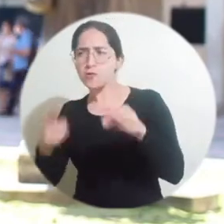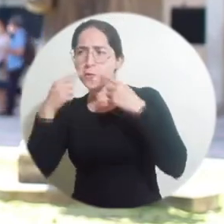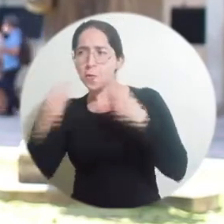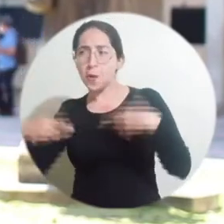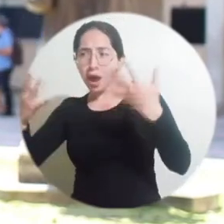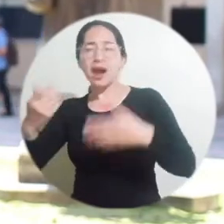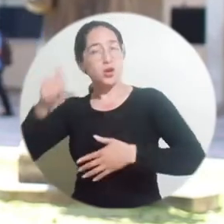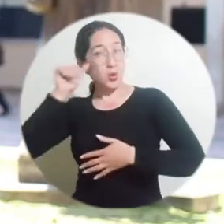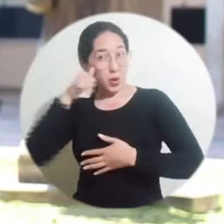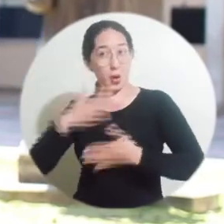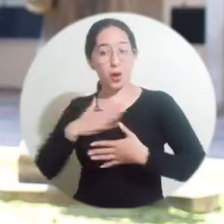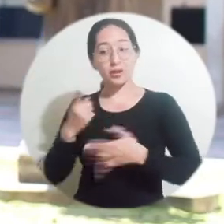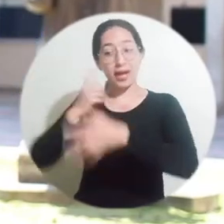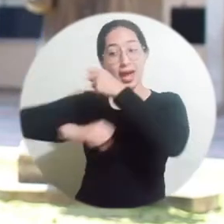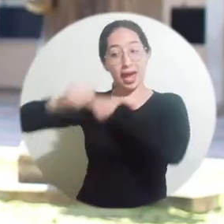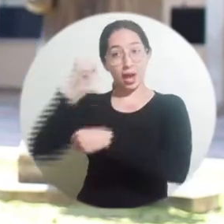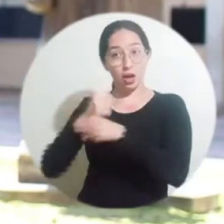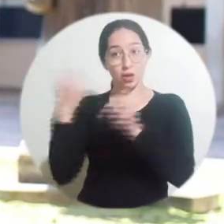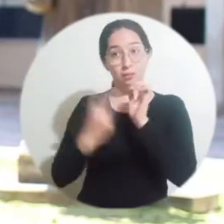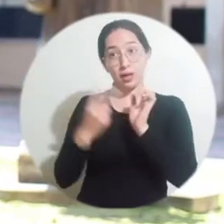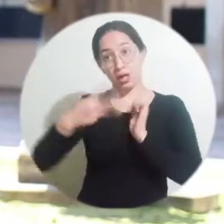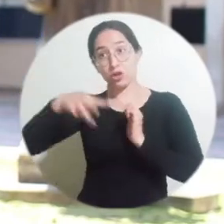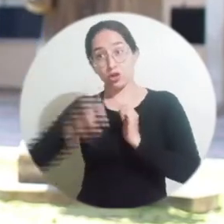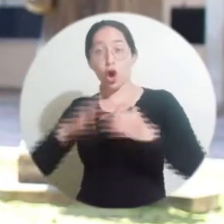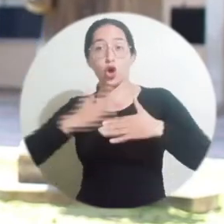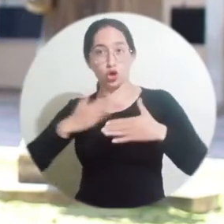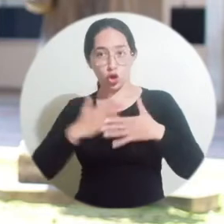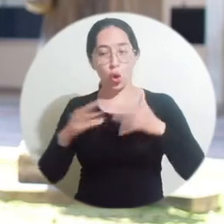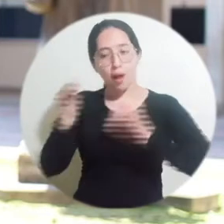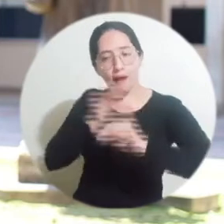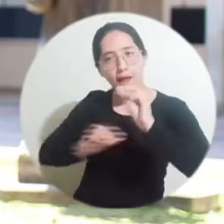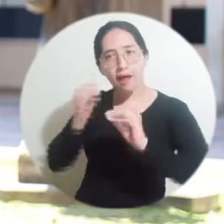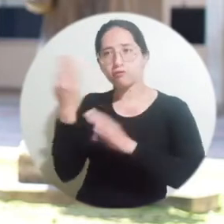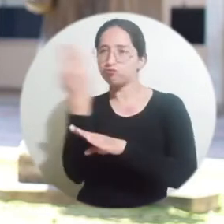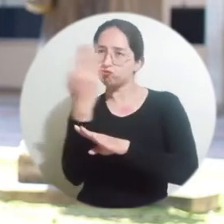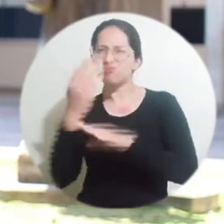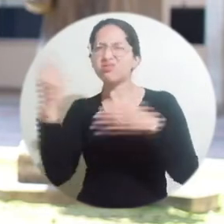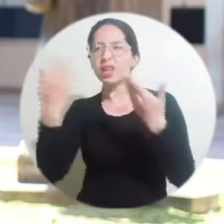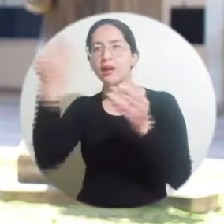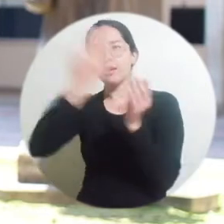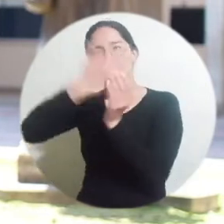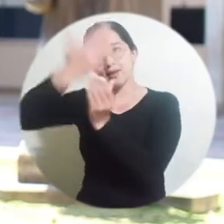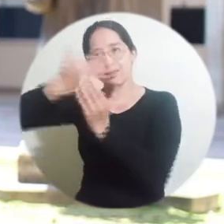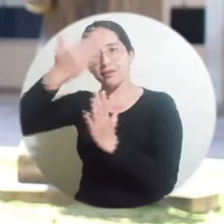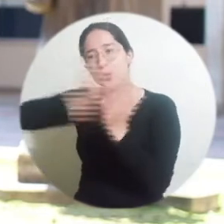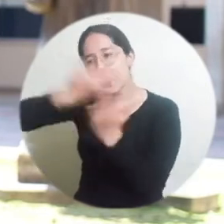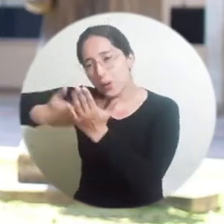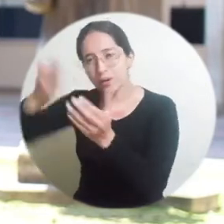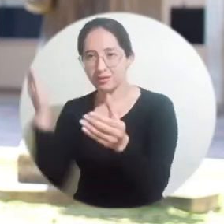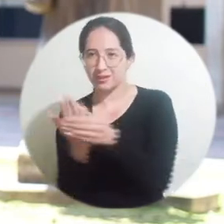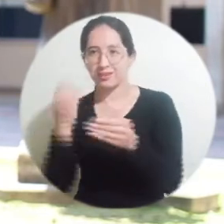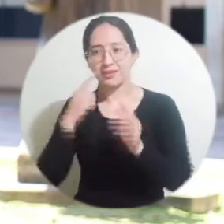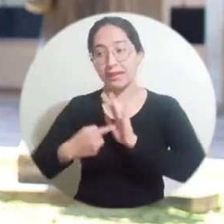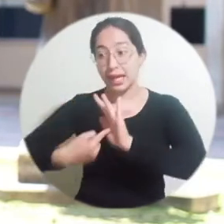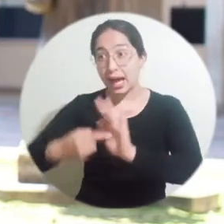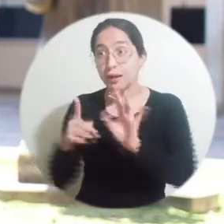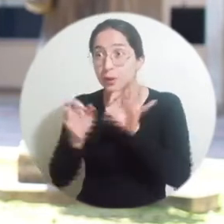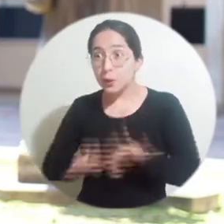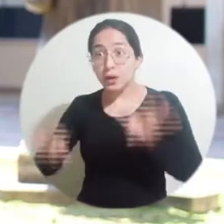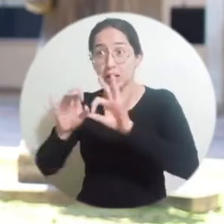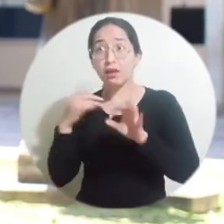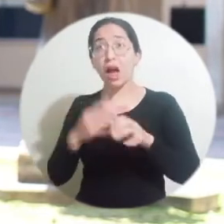escogidos y pues allí hay un documental que yo realicé en el 2018 y pues digamos que con